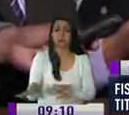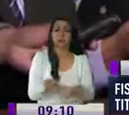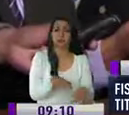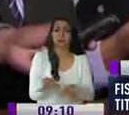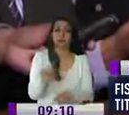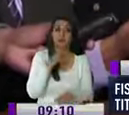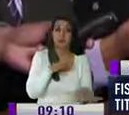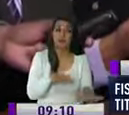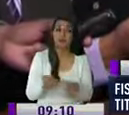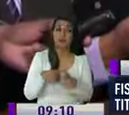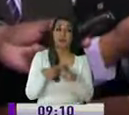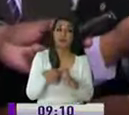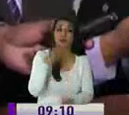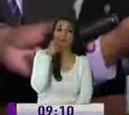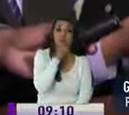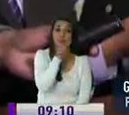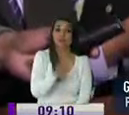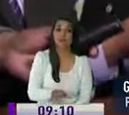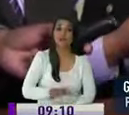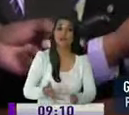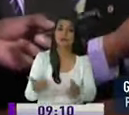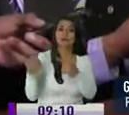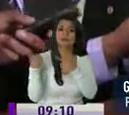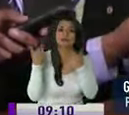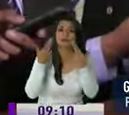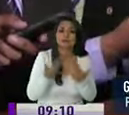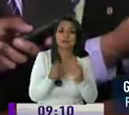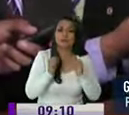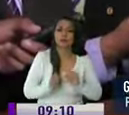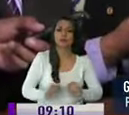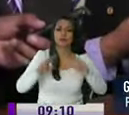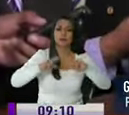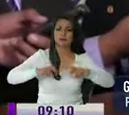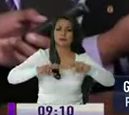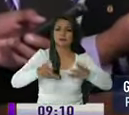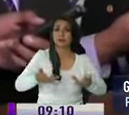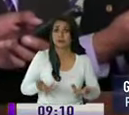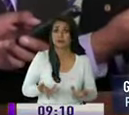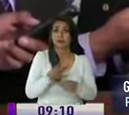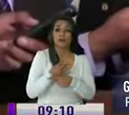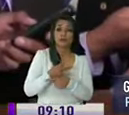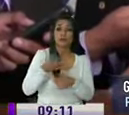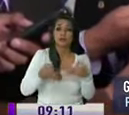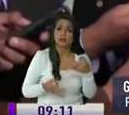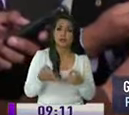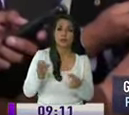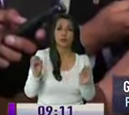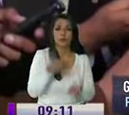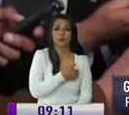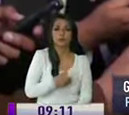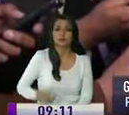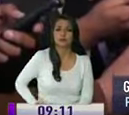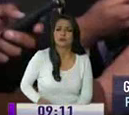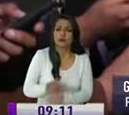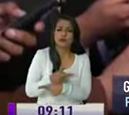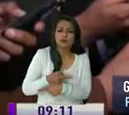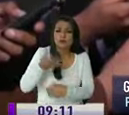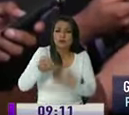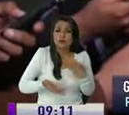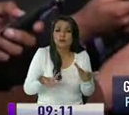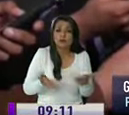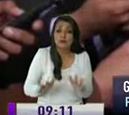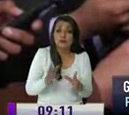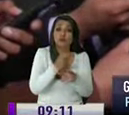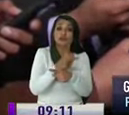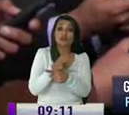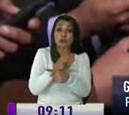acto urgente de una fiscal que no tiene ninguna competencia para hacer esa investigación sobre el consejo de la judicatura y el presidente del consejo de judicatura ya que el